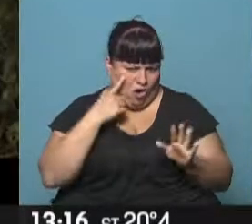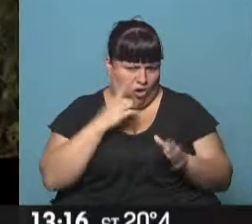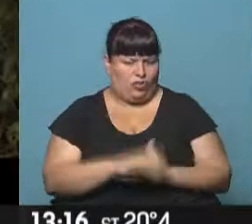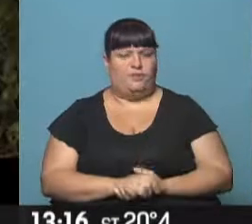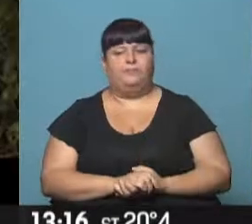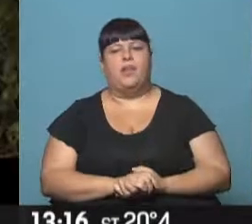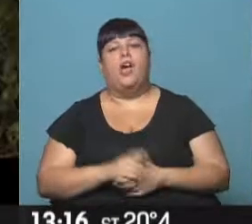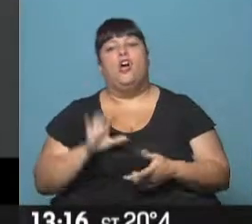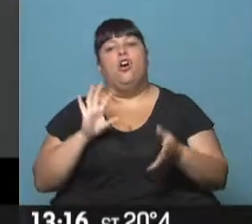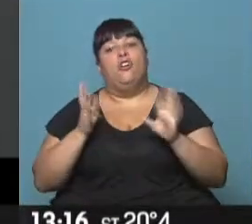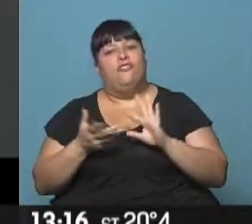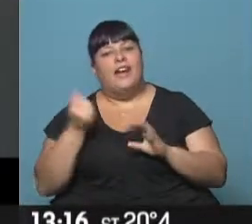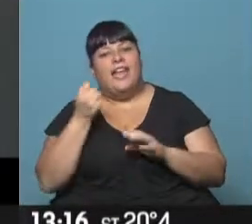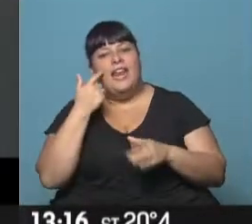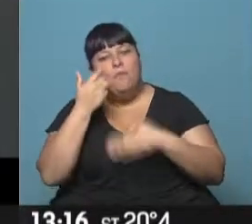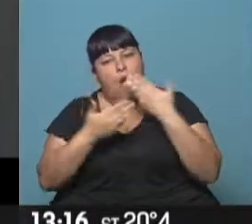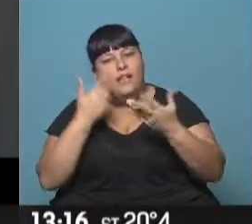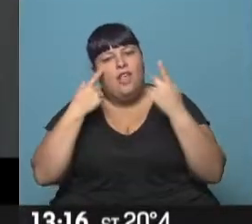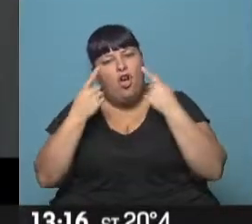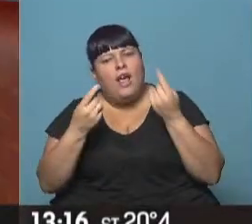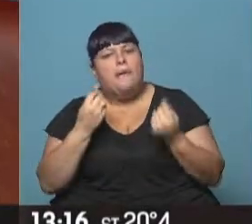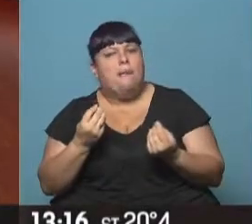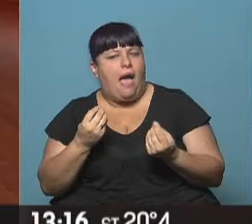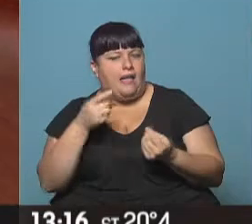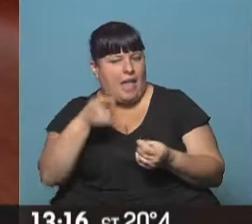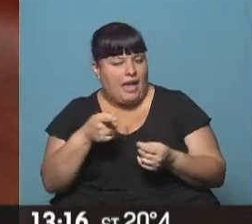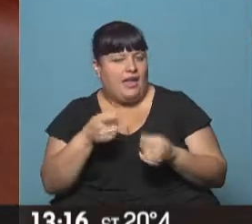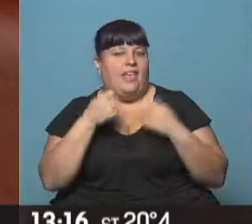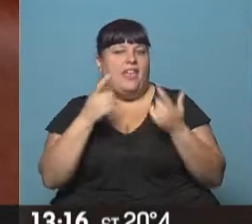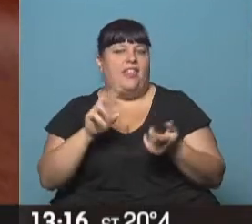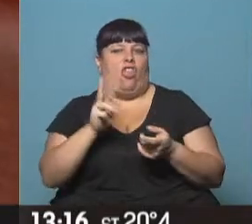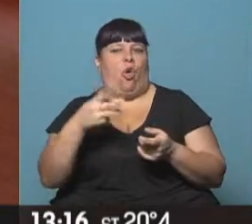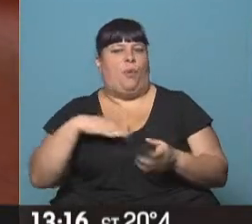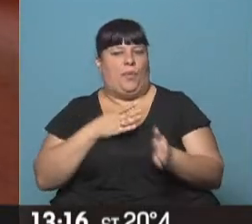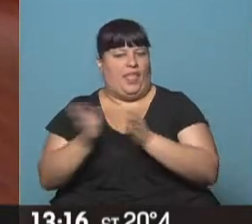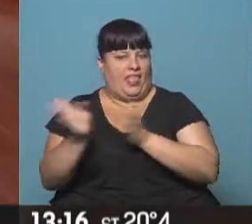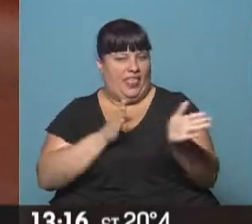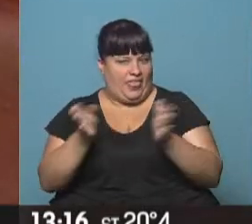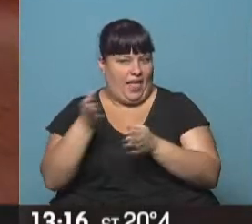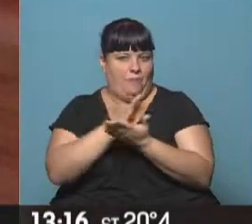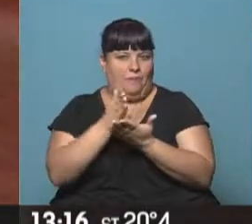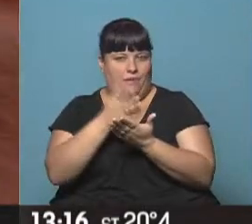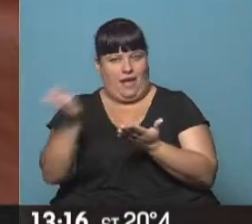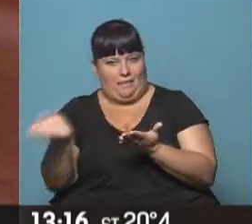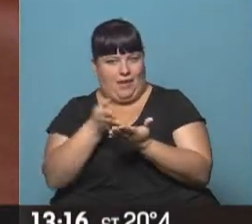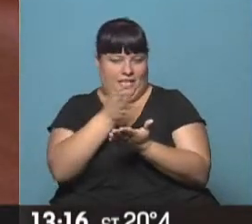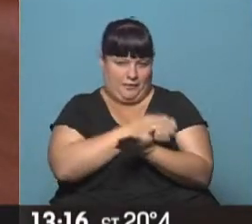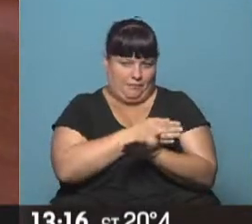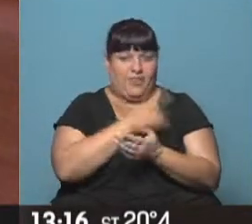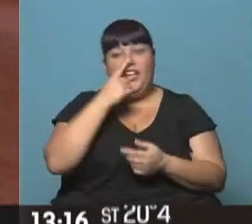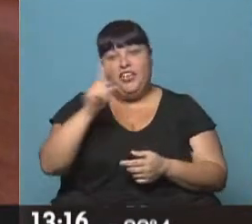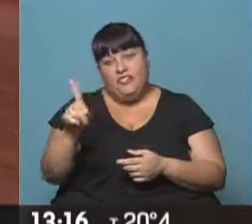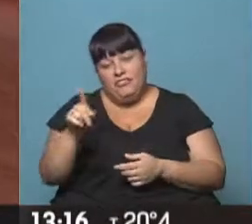De alguna manera intenta ir conociendo qué es lo que pasa ahí y generando una doble vida a cada lado del alambrado. Para el final